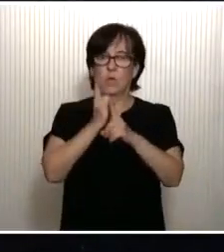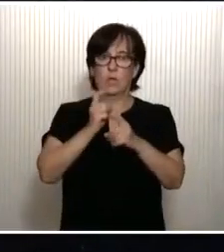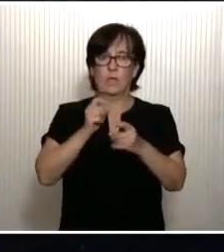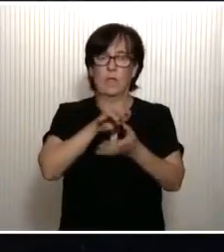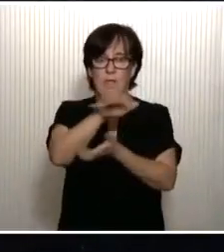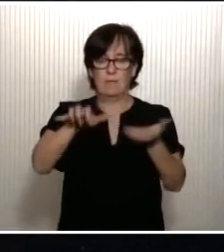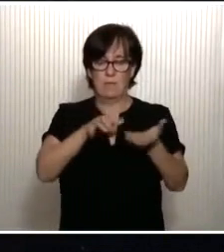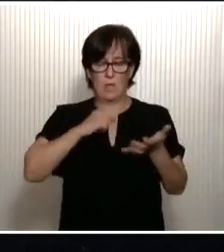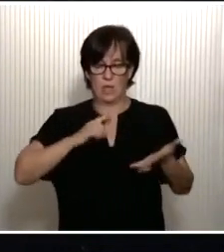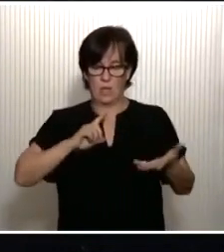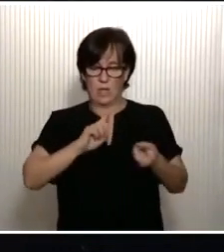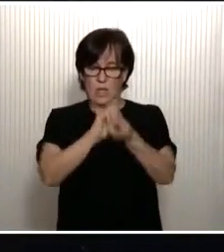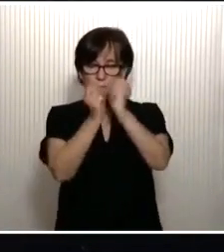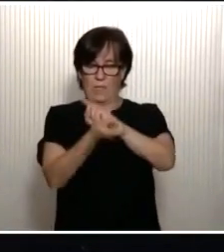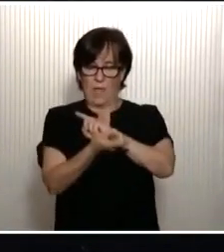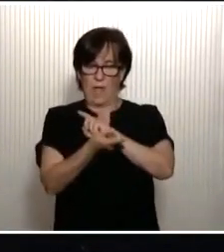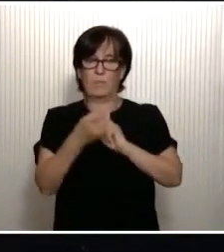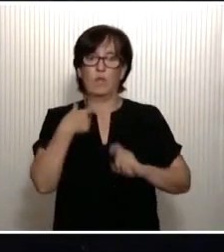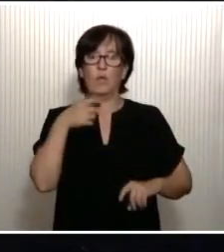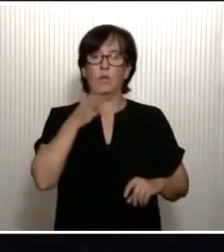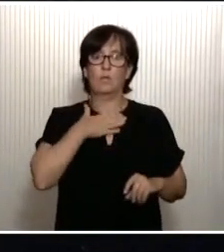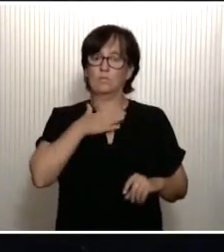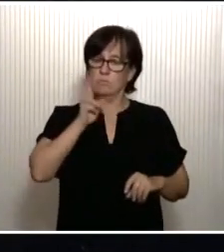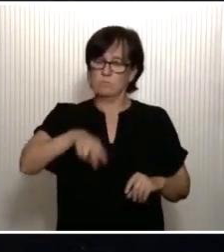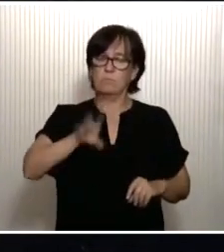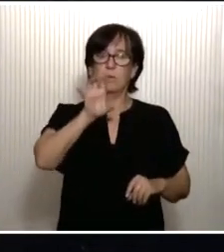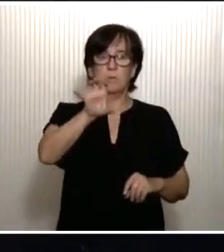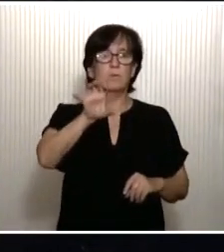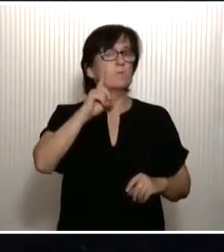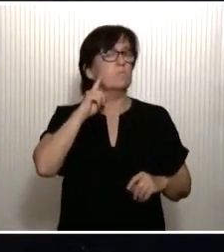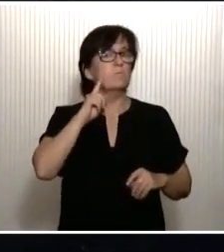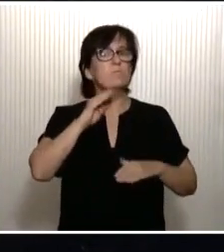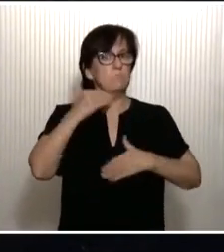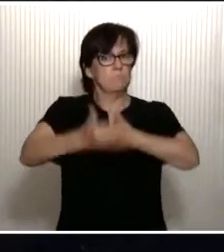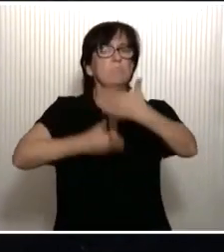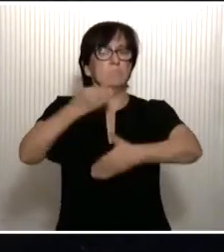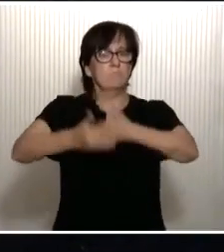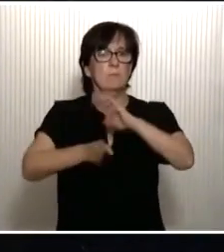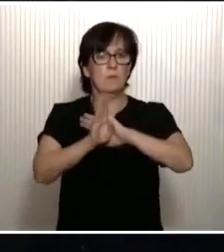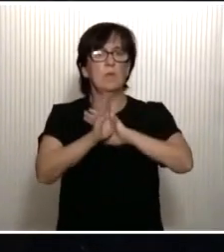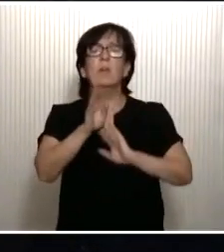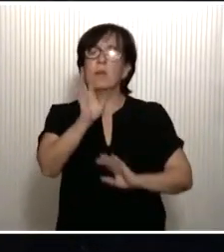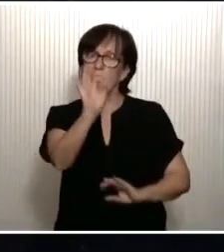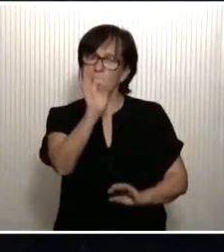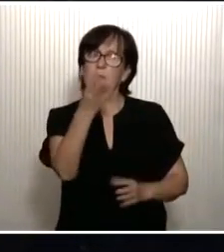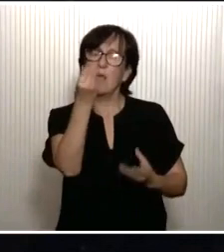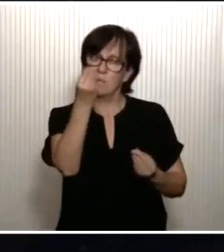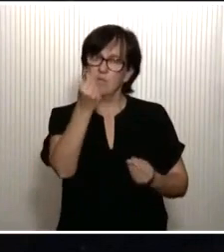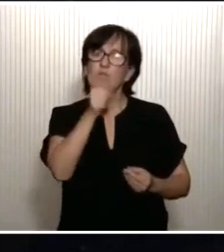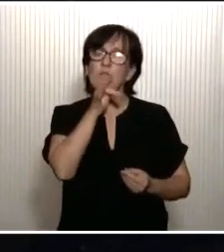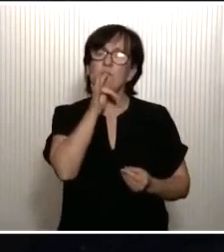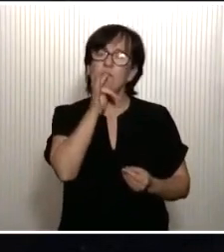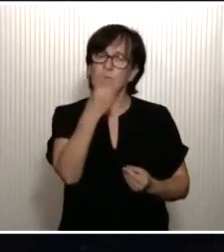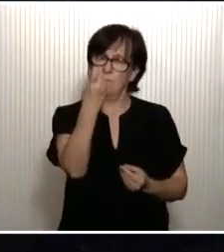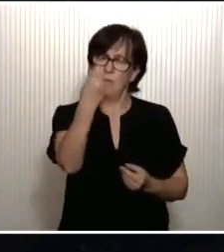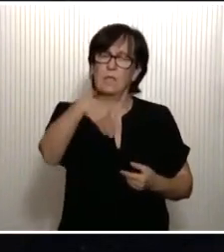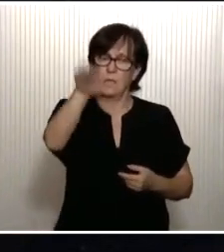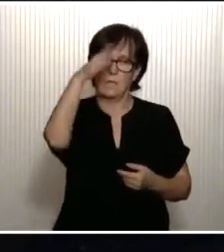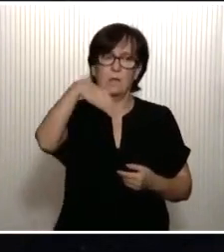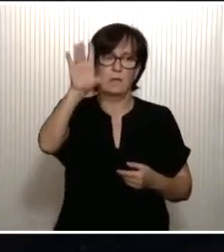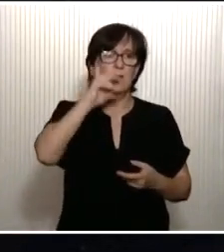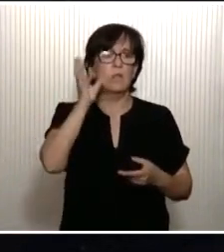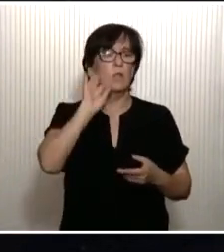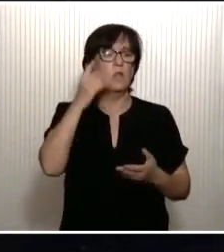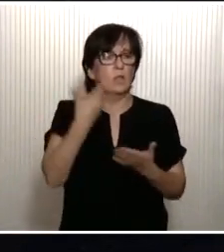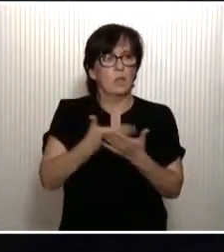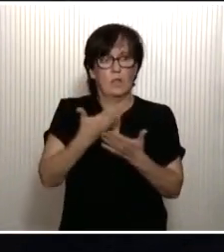Nuestra transformación como país ha sido colosal. Es cierto que queda mucho por hacer, y eso es lo que justifica la política. No estamos